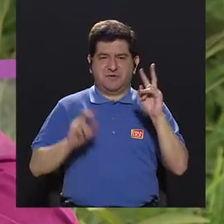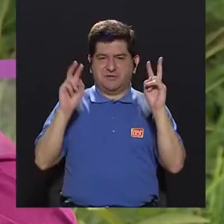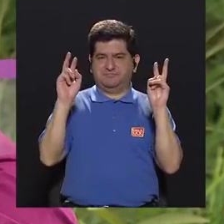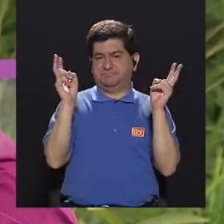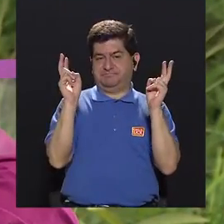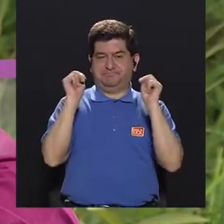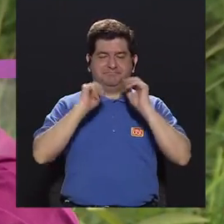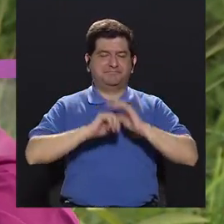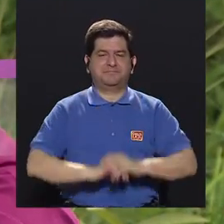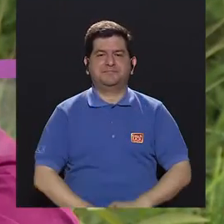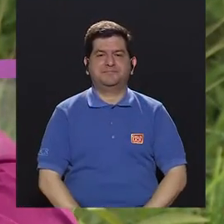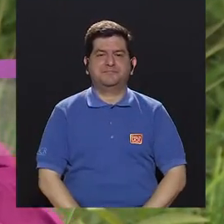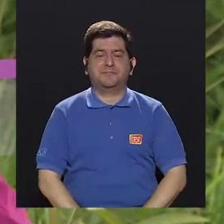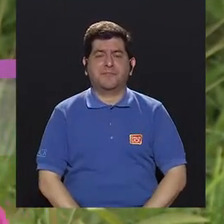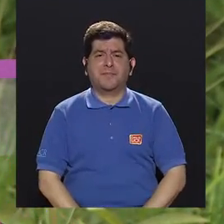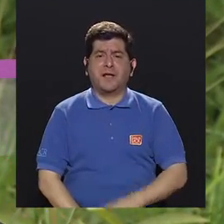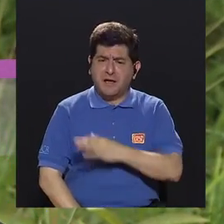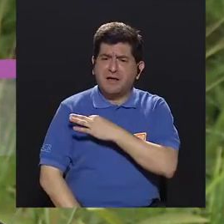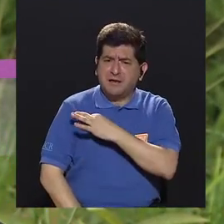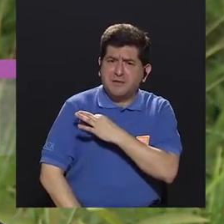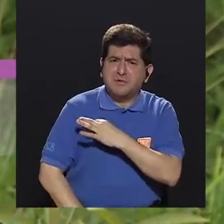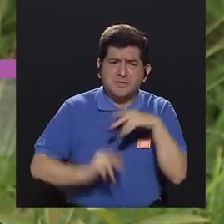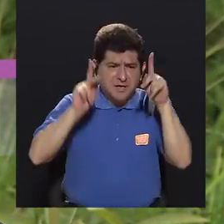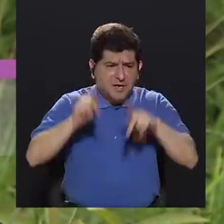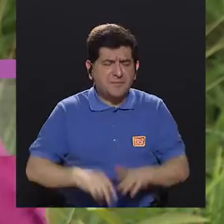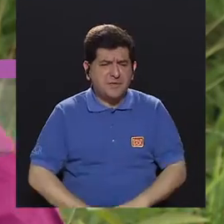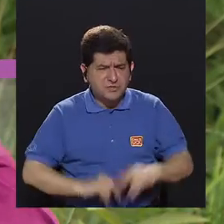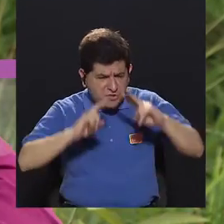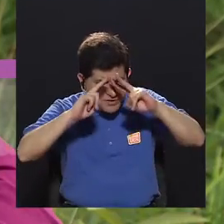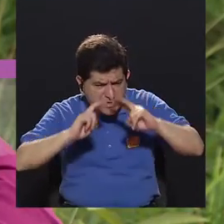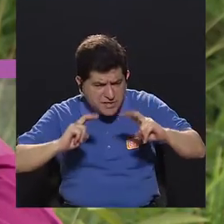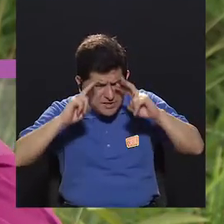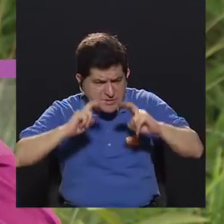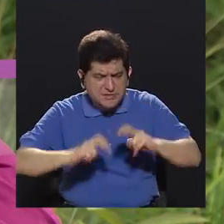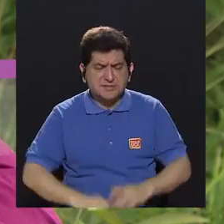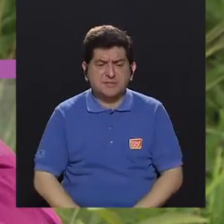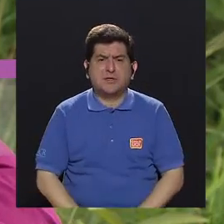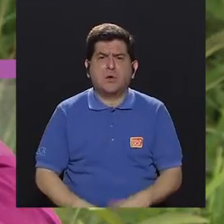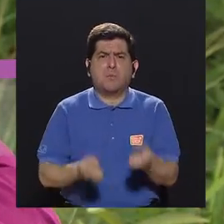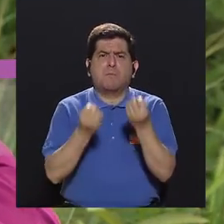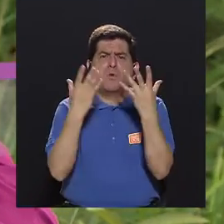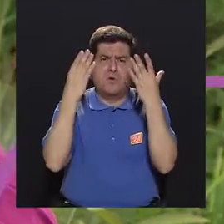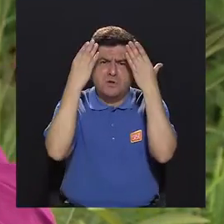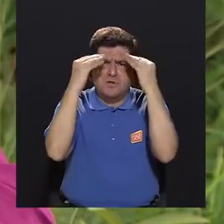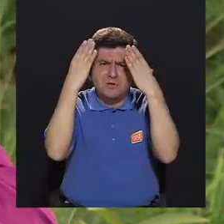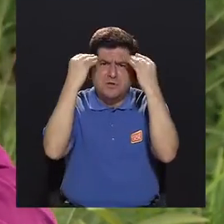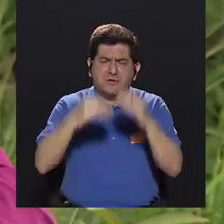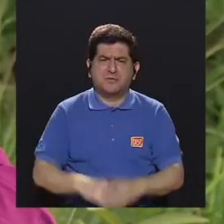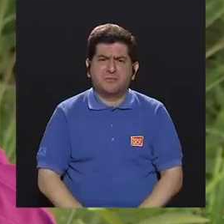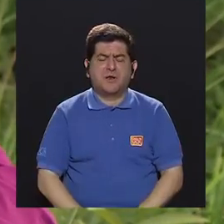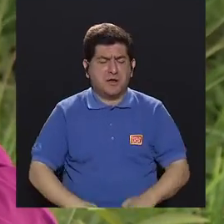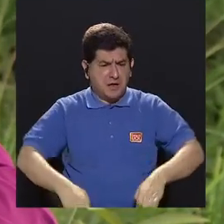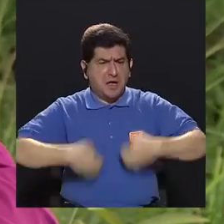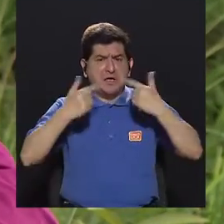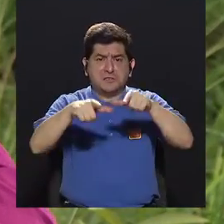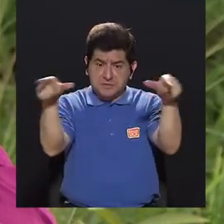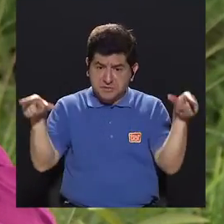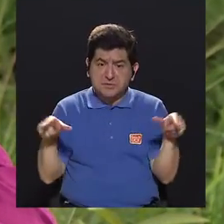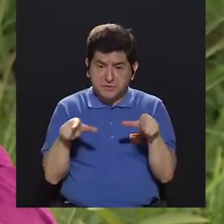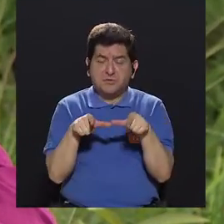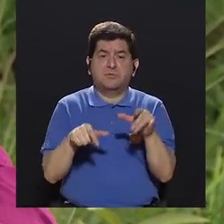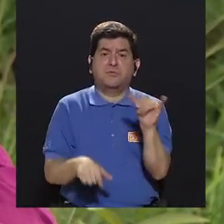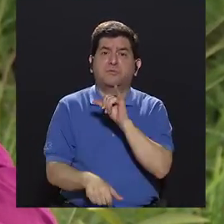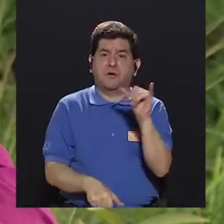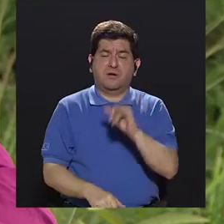entonces invito a que las personas ahonden revisen existe mucha información mucho material existimos lugares